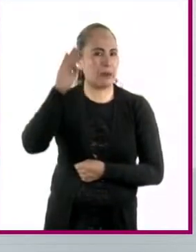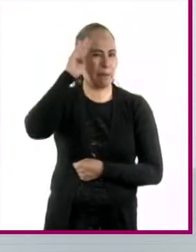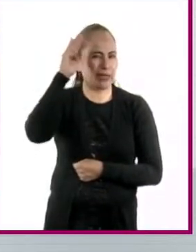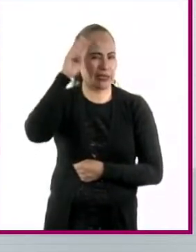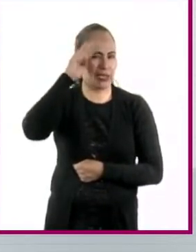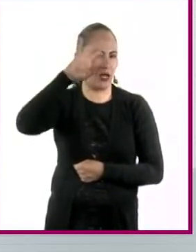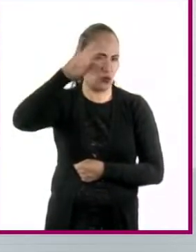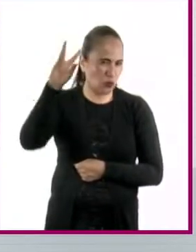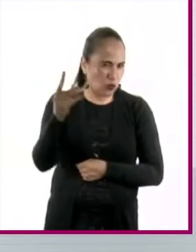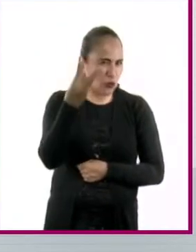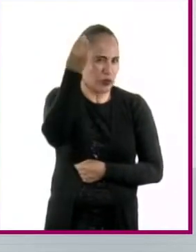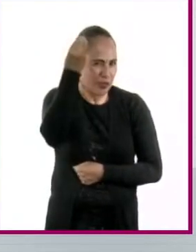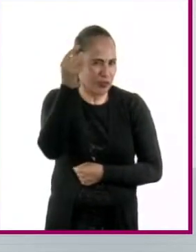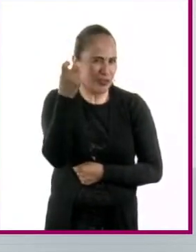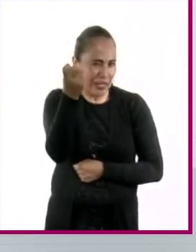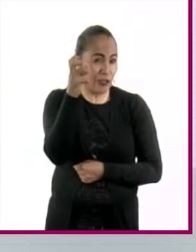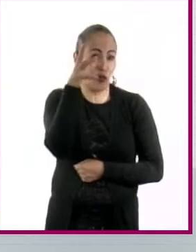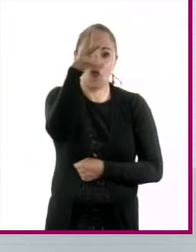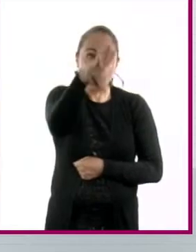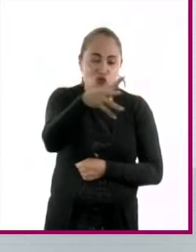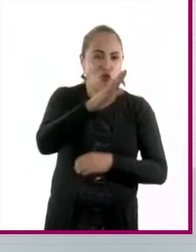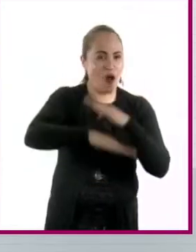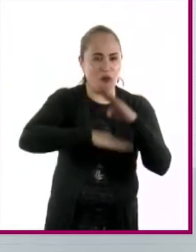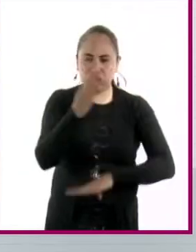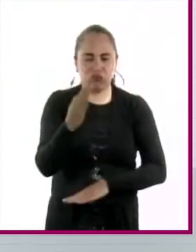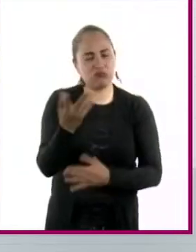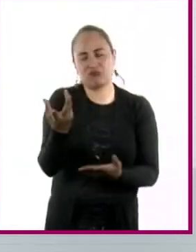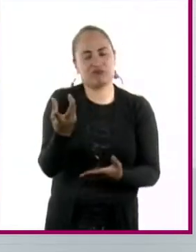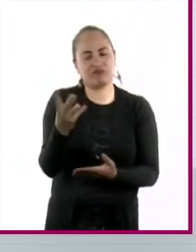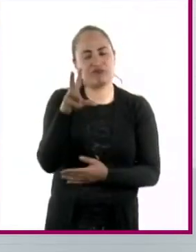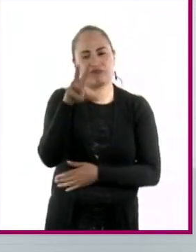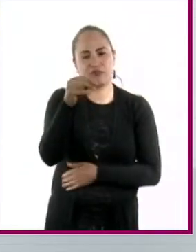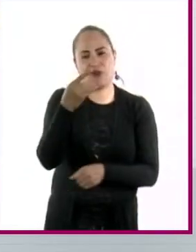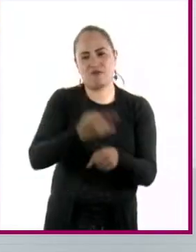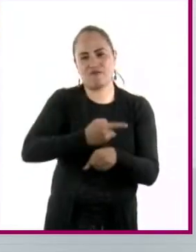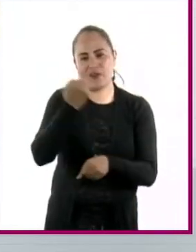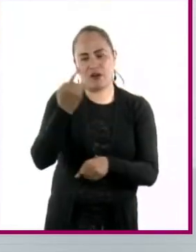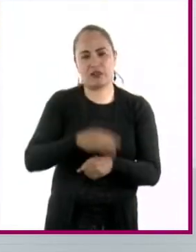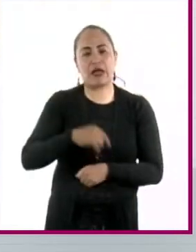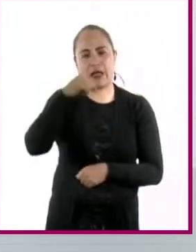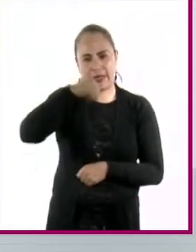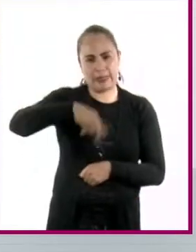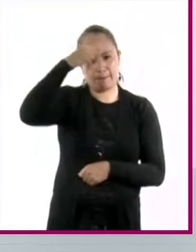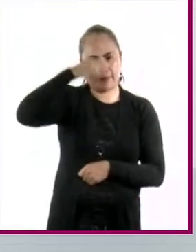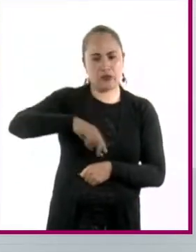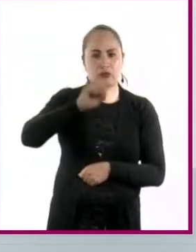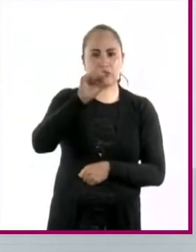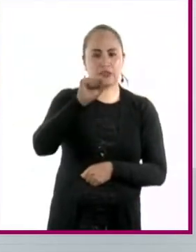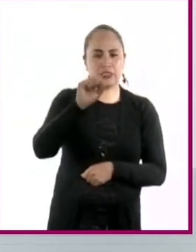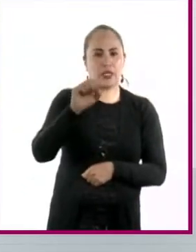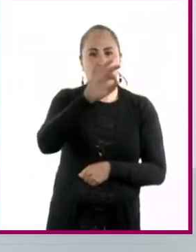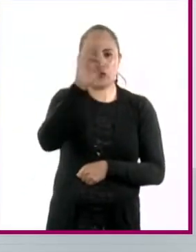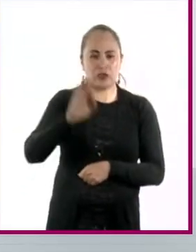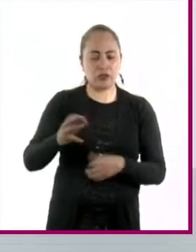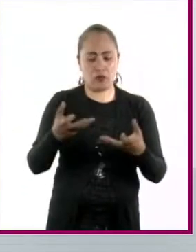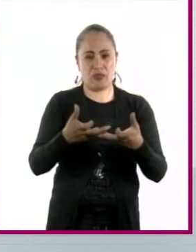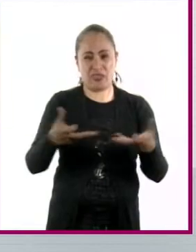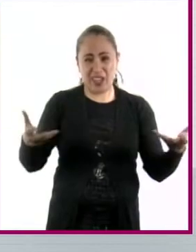el futuro y no fue el futuro. Entonces, México tiene el 60% de sus suelos erosionados,